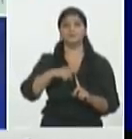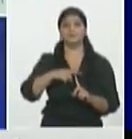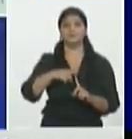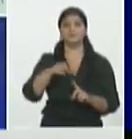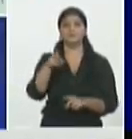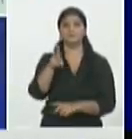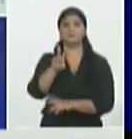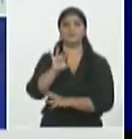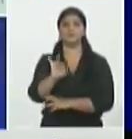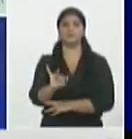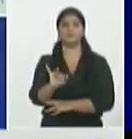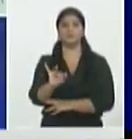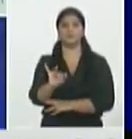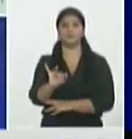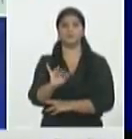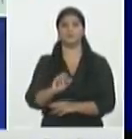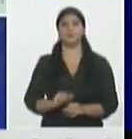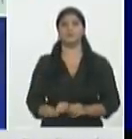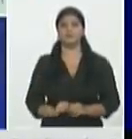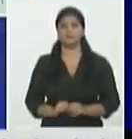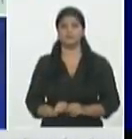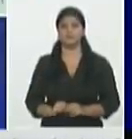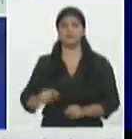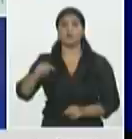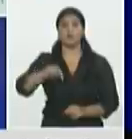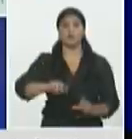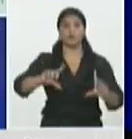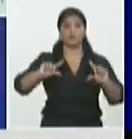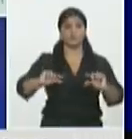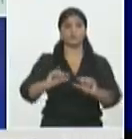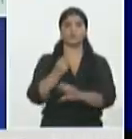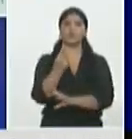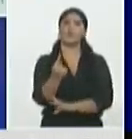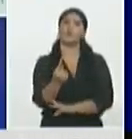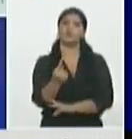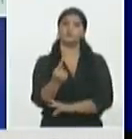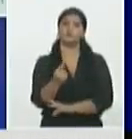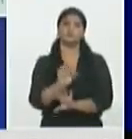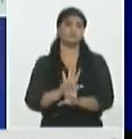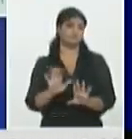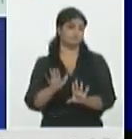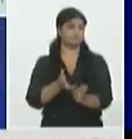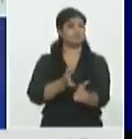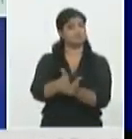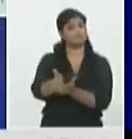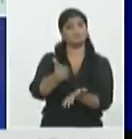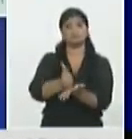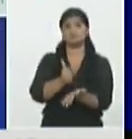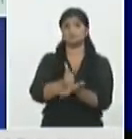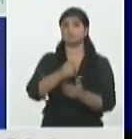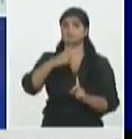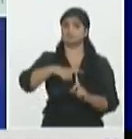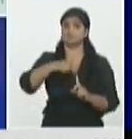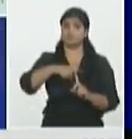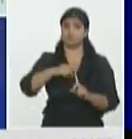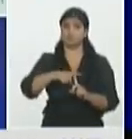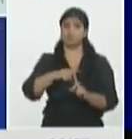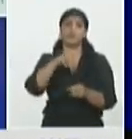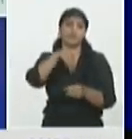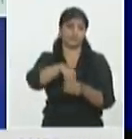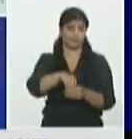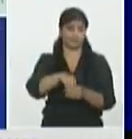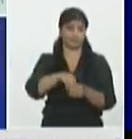uno menos de todas formas las Tunas saben que ellos han podido mantener pudieron mantener